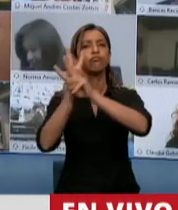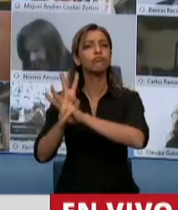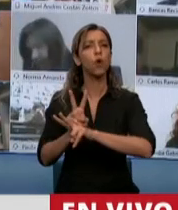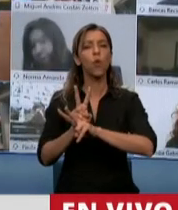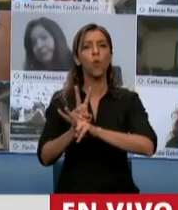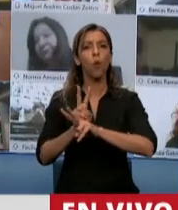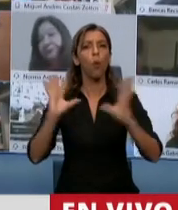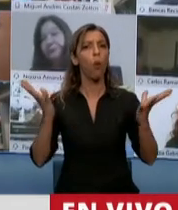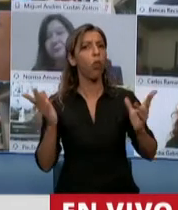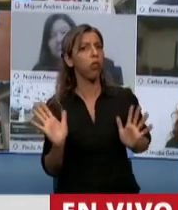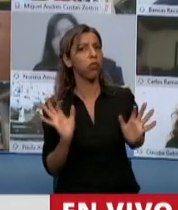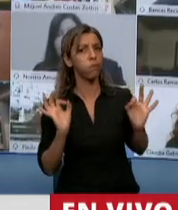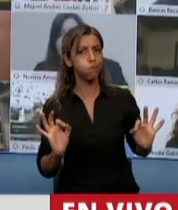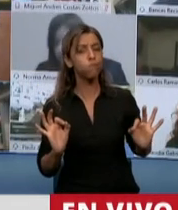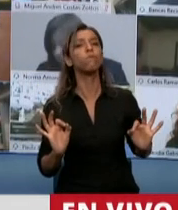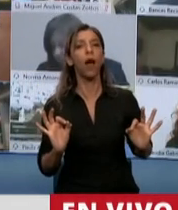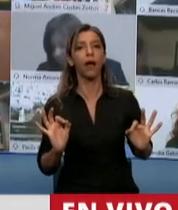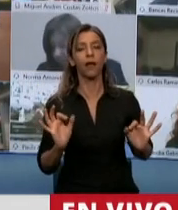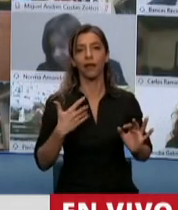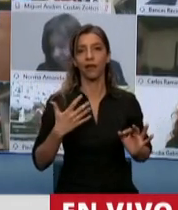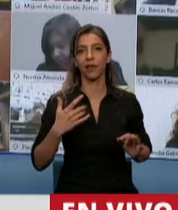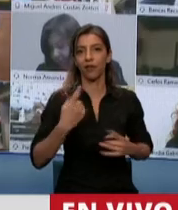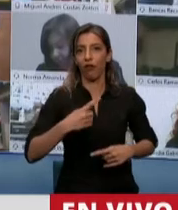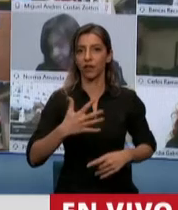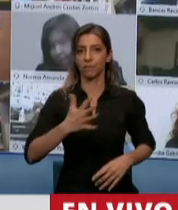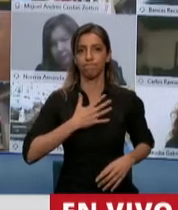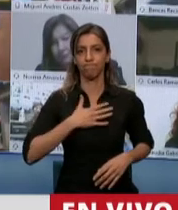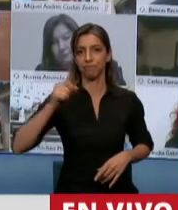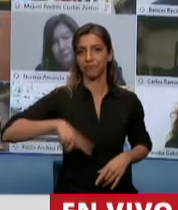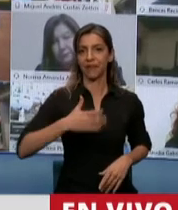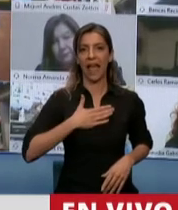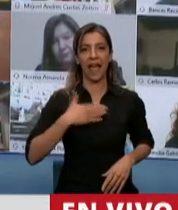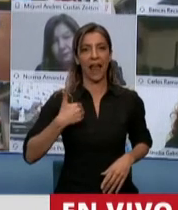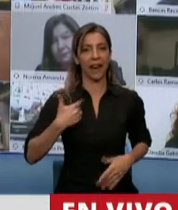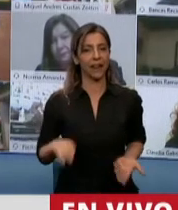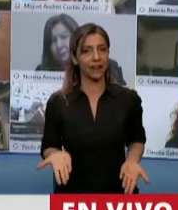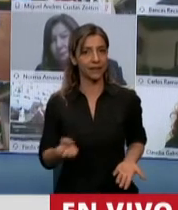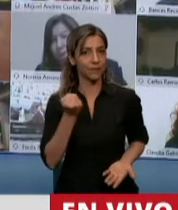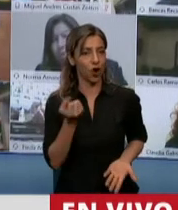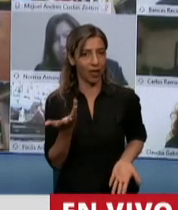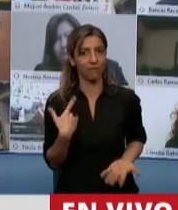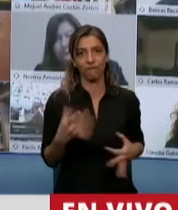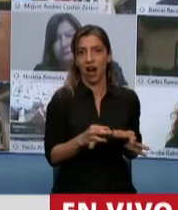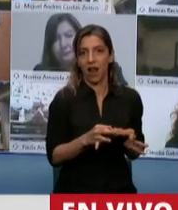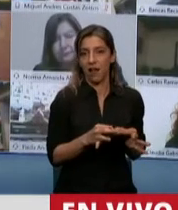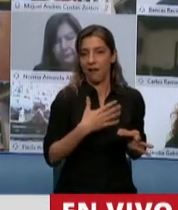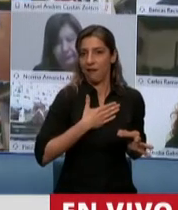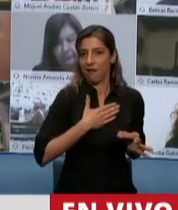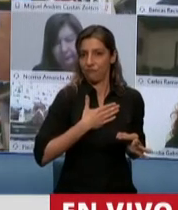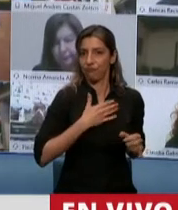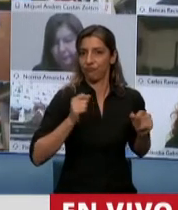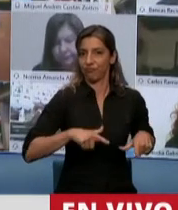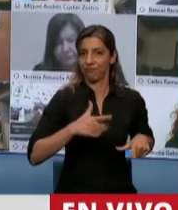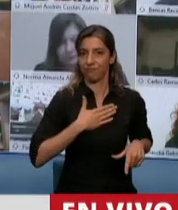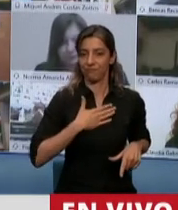reclamo inclaudicable de la soberanía sobre nuestras Islas Malvinas. Por eso, no me quiero